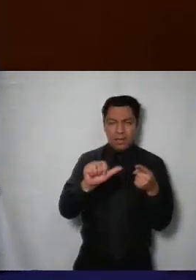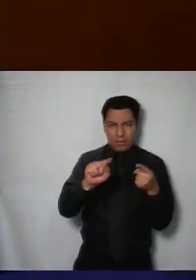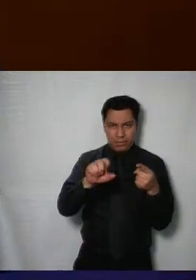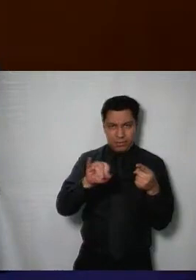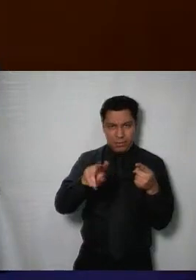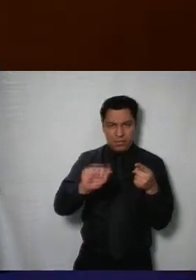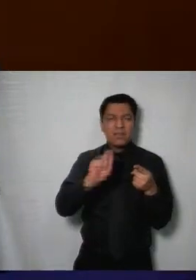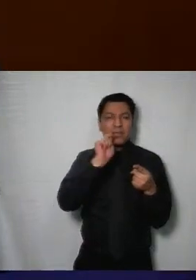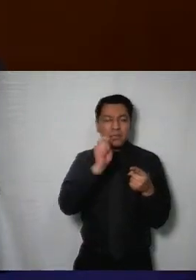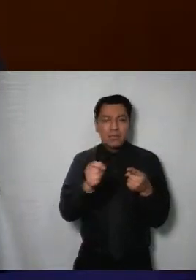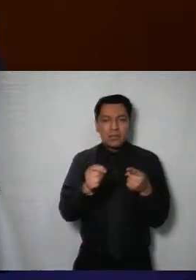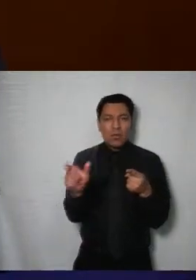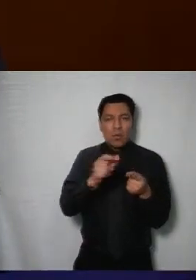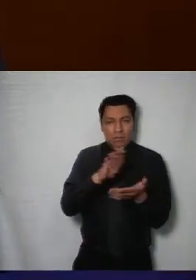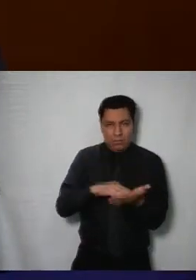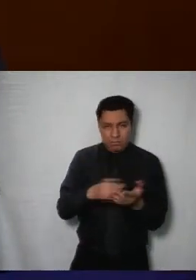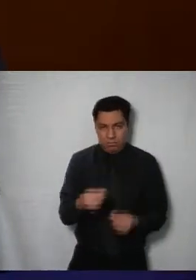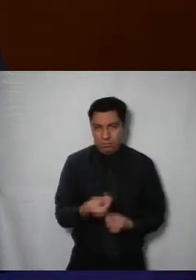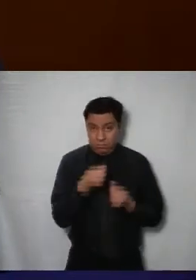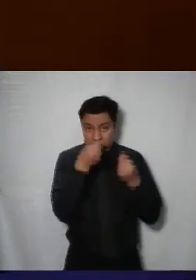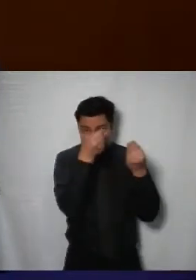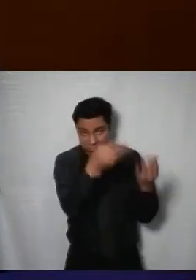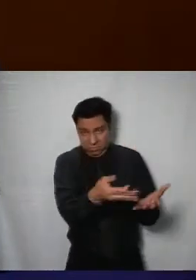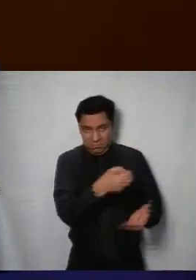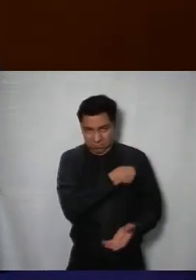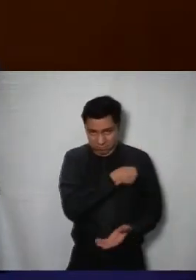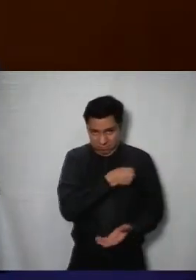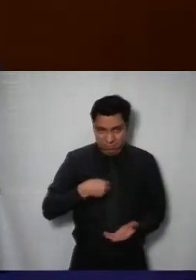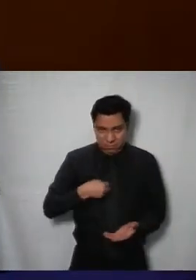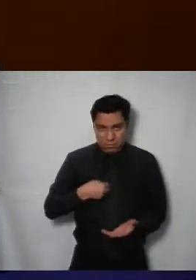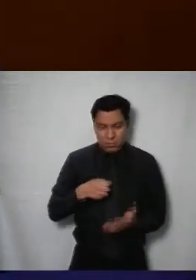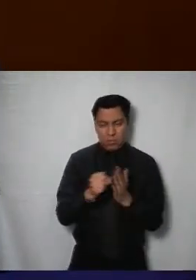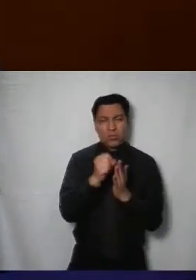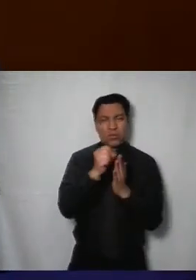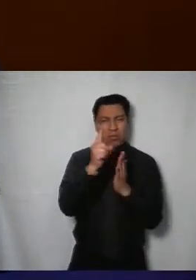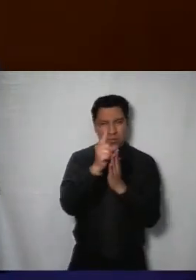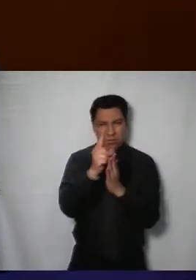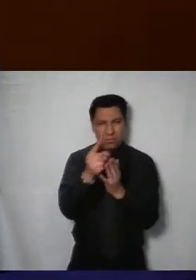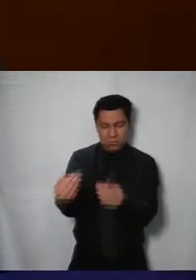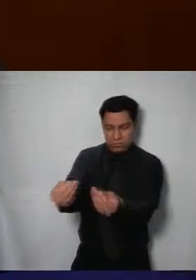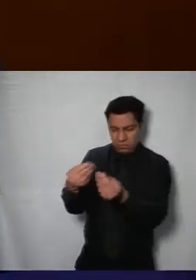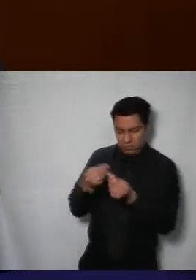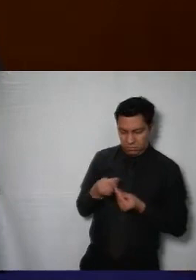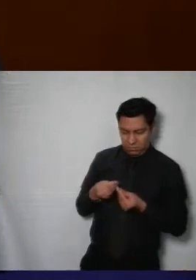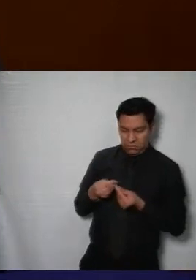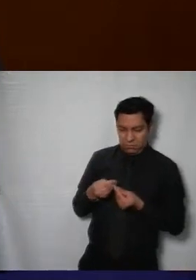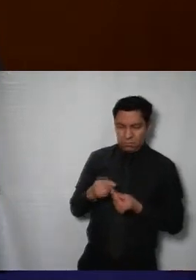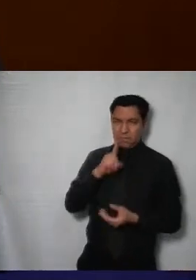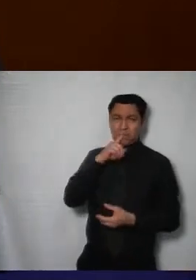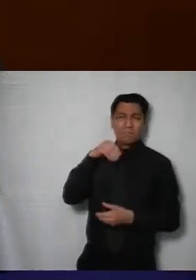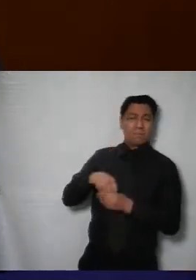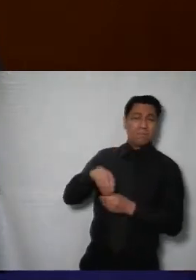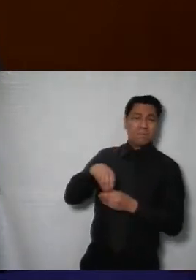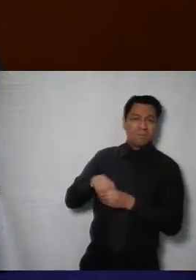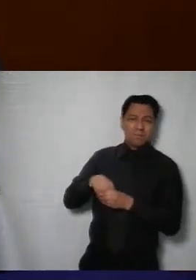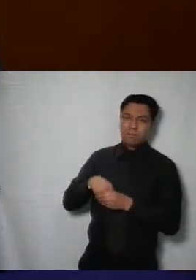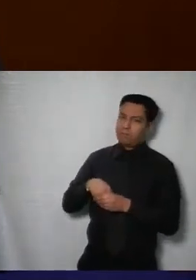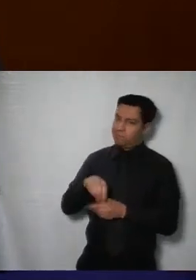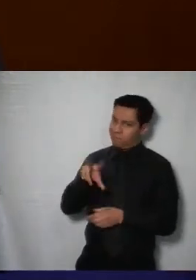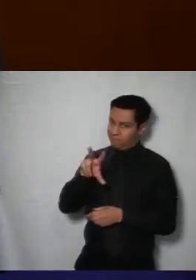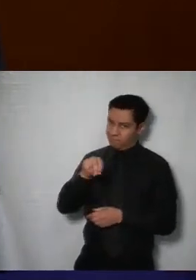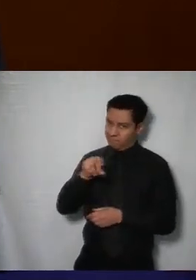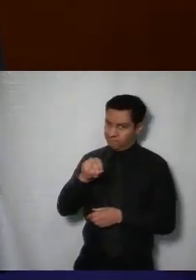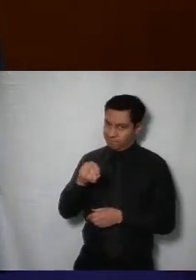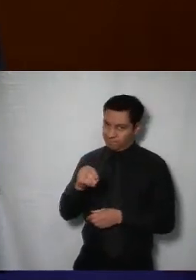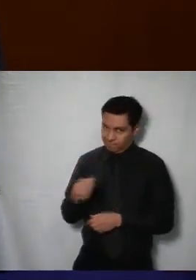que sucede cuando se entrega información por parte de un sujeto obligado derivado de la solicitud de una persona o por determinación